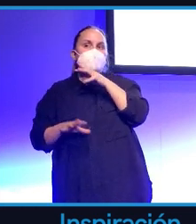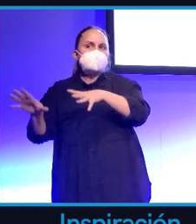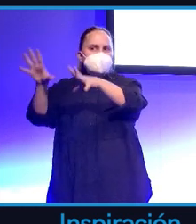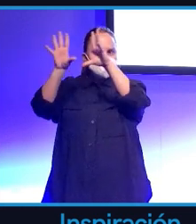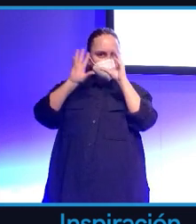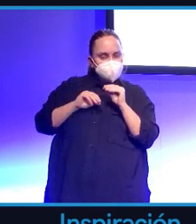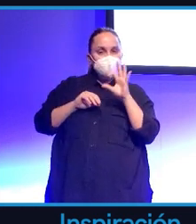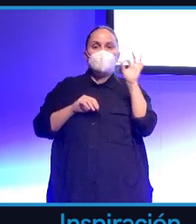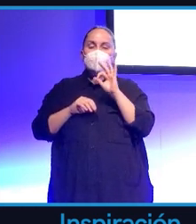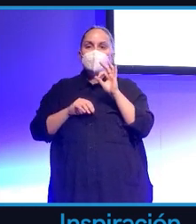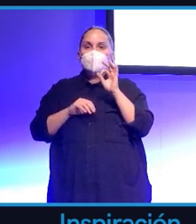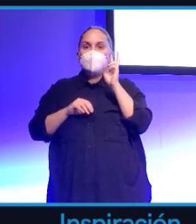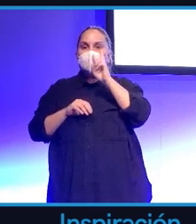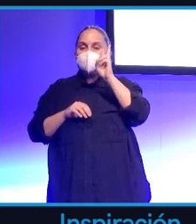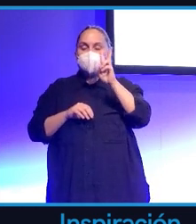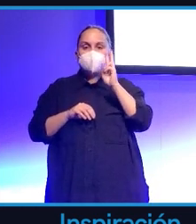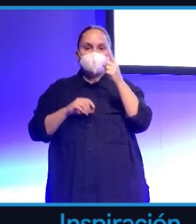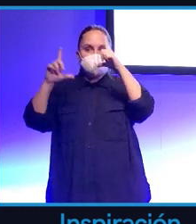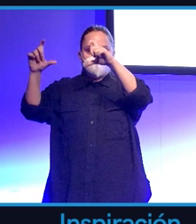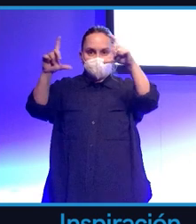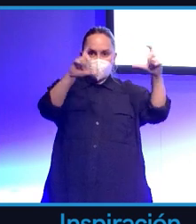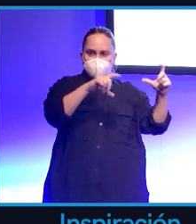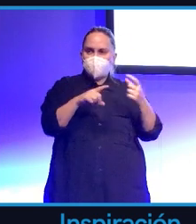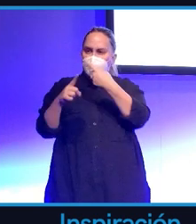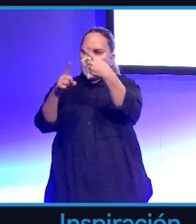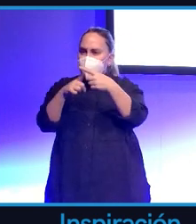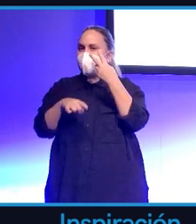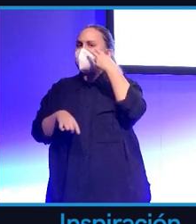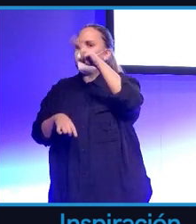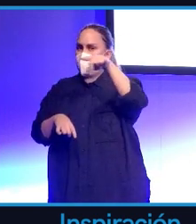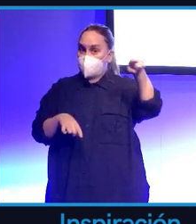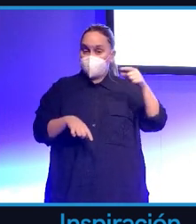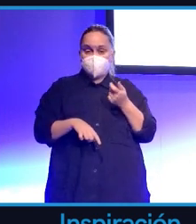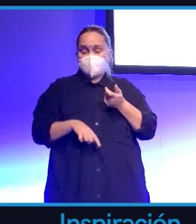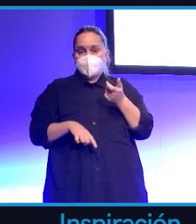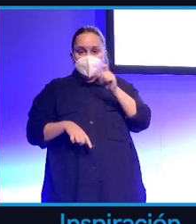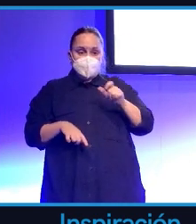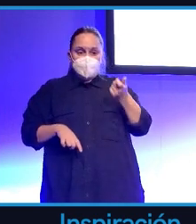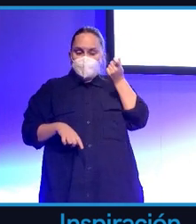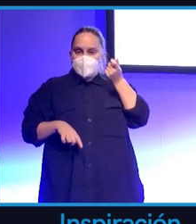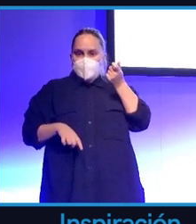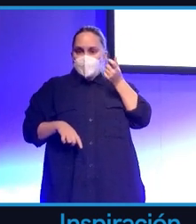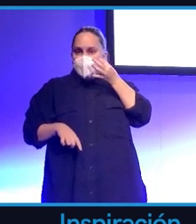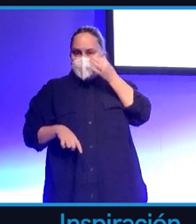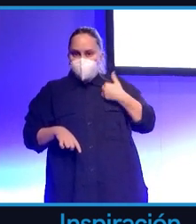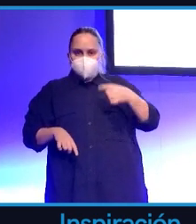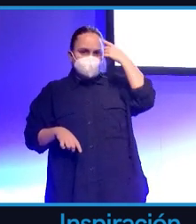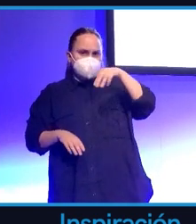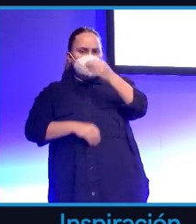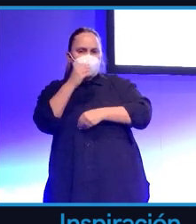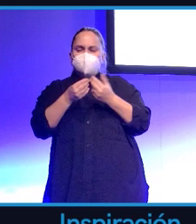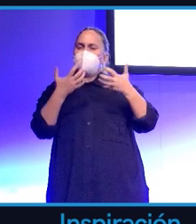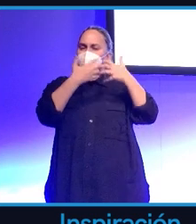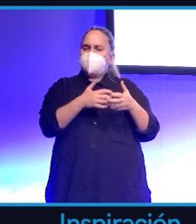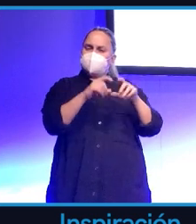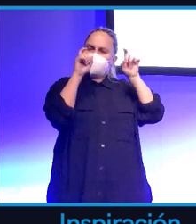objetos en imágenes. Son tareas que los humanos se nos dan bien. Pues vamos a intentar entrenar máquinas para realizarlas. Para ello, tenemos que